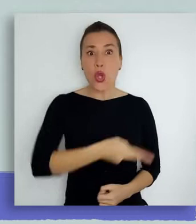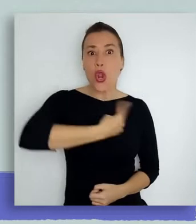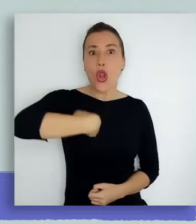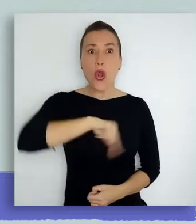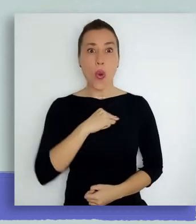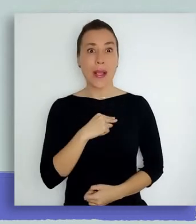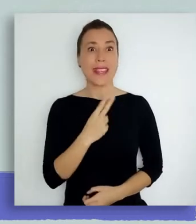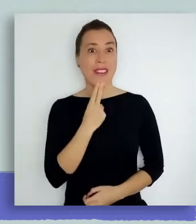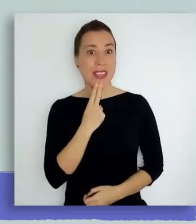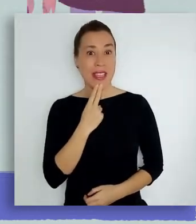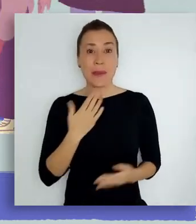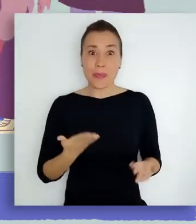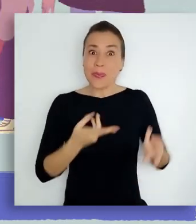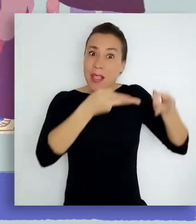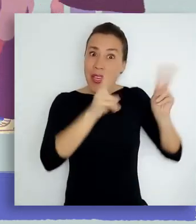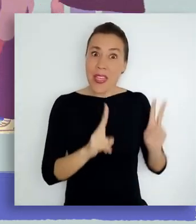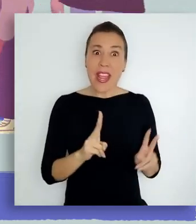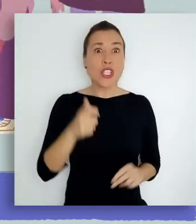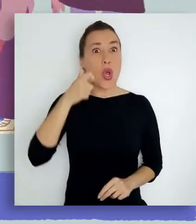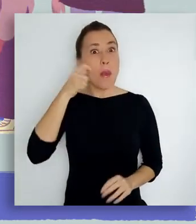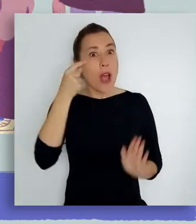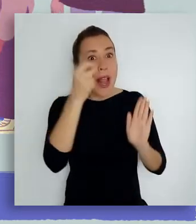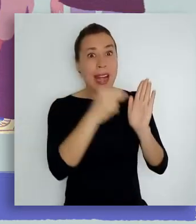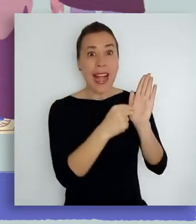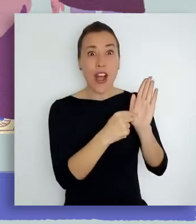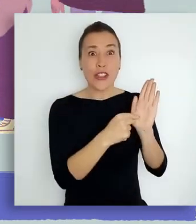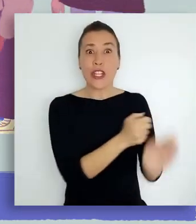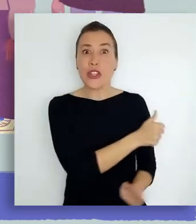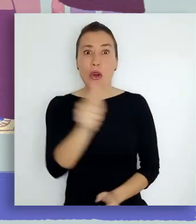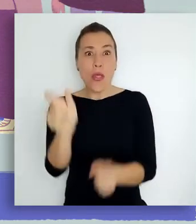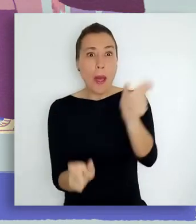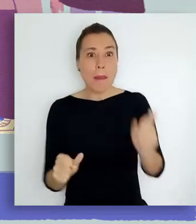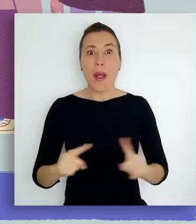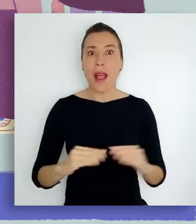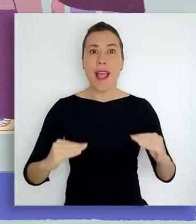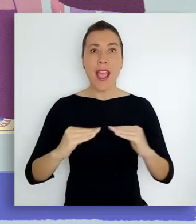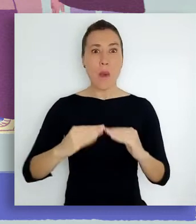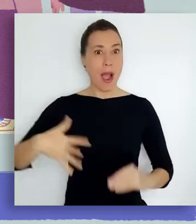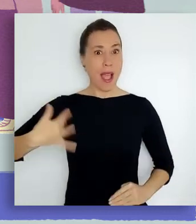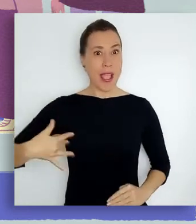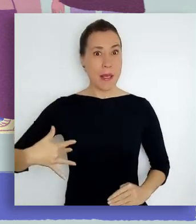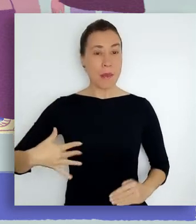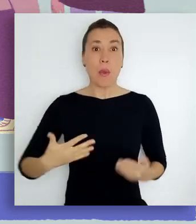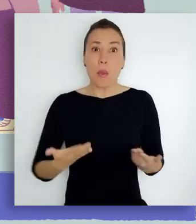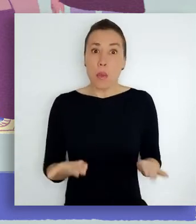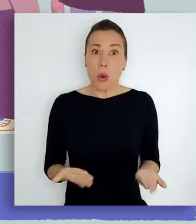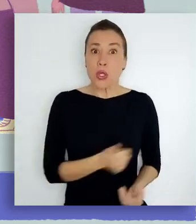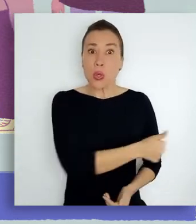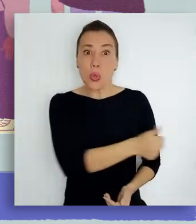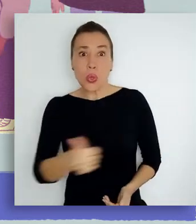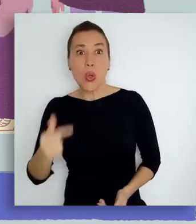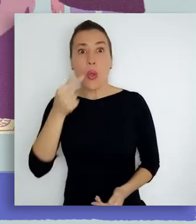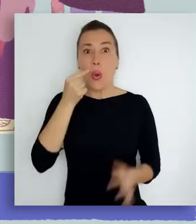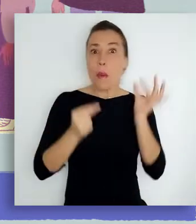nuestras vidas. Los derechos humanos reconocen que todas las personas somos igualmente valiosas y por